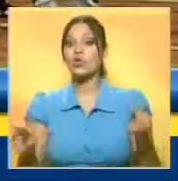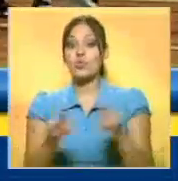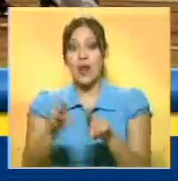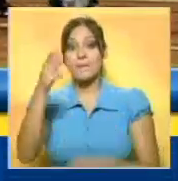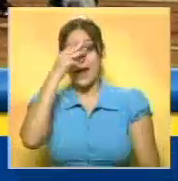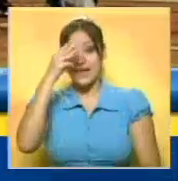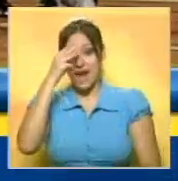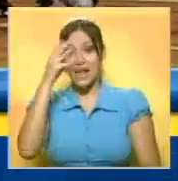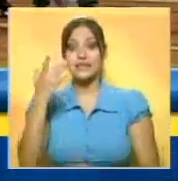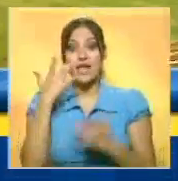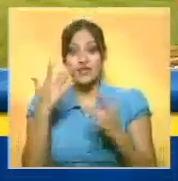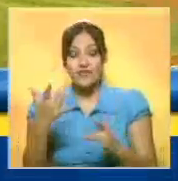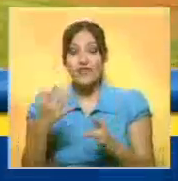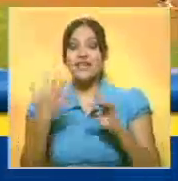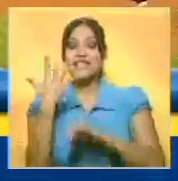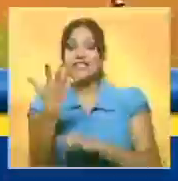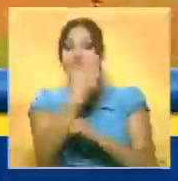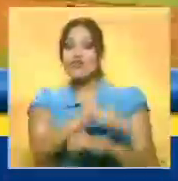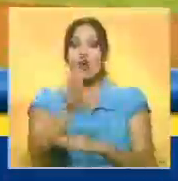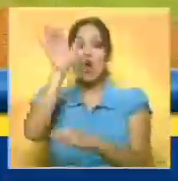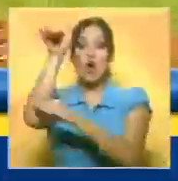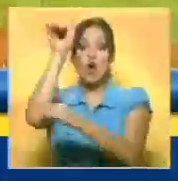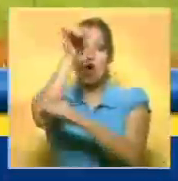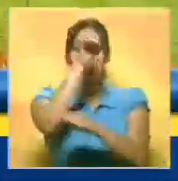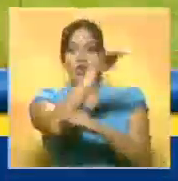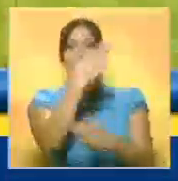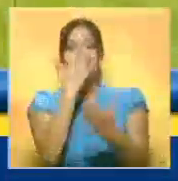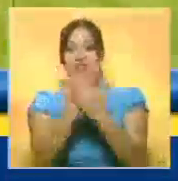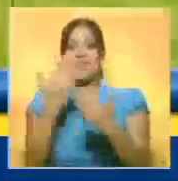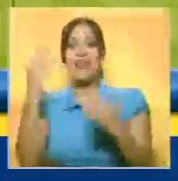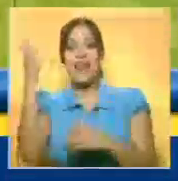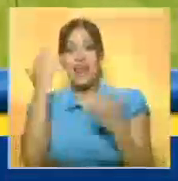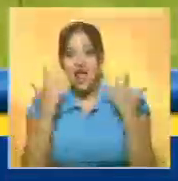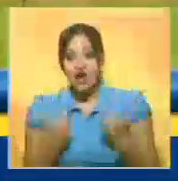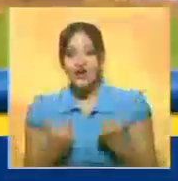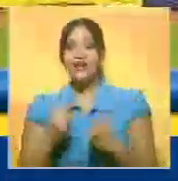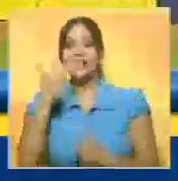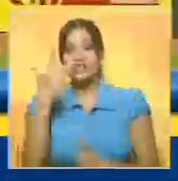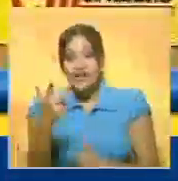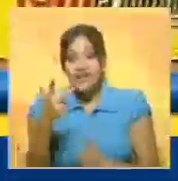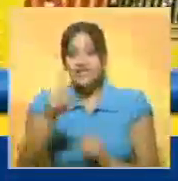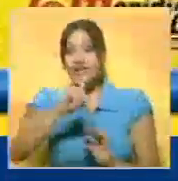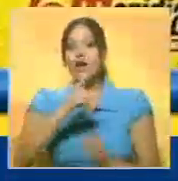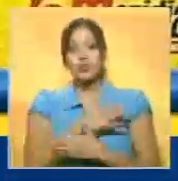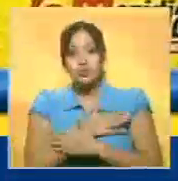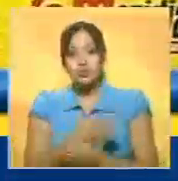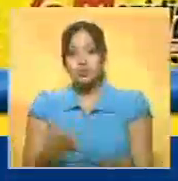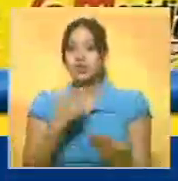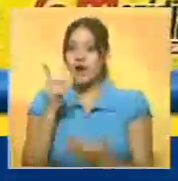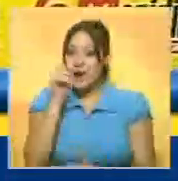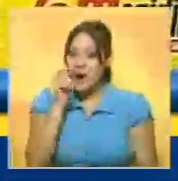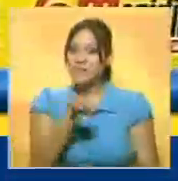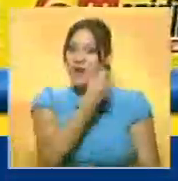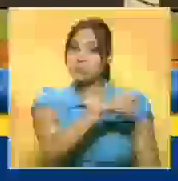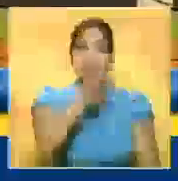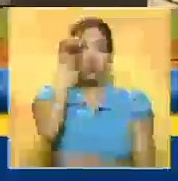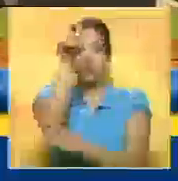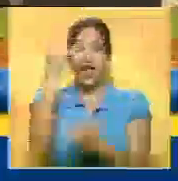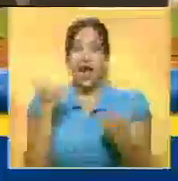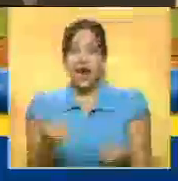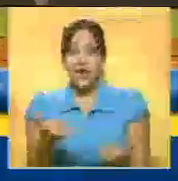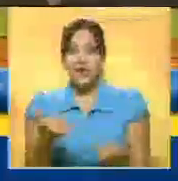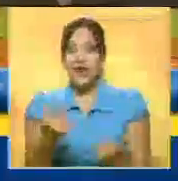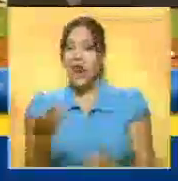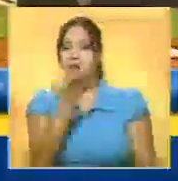navegantes han destapado cinco honrones frente a los brazos del Caracas y tres han sido cortesía de Carlos Maldonado, quien vive